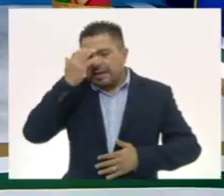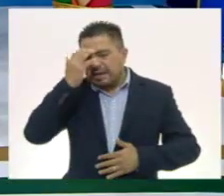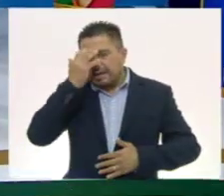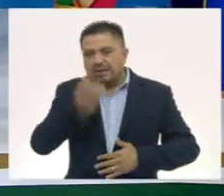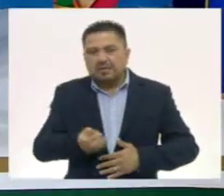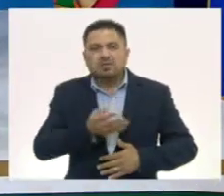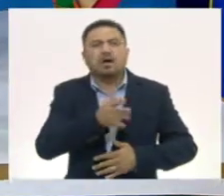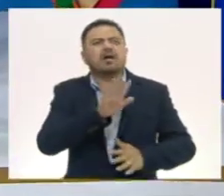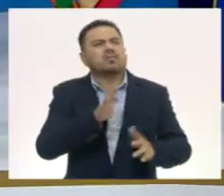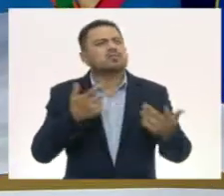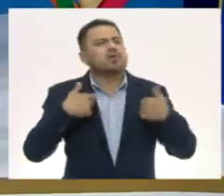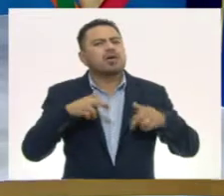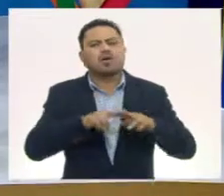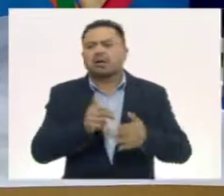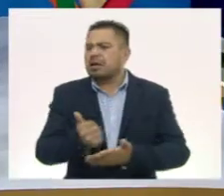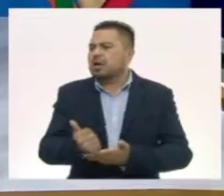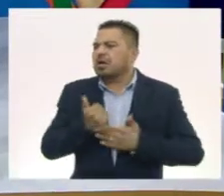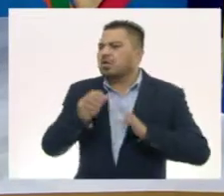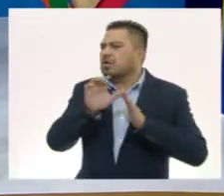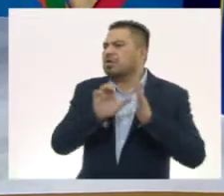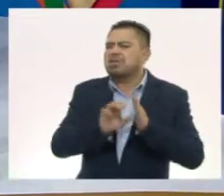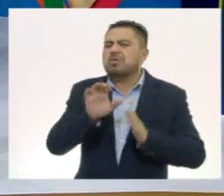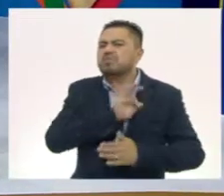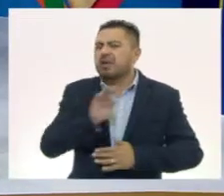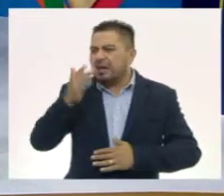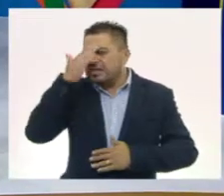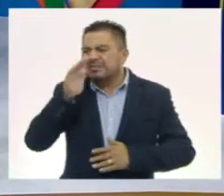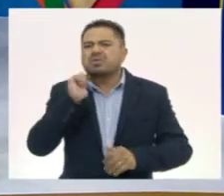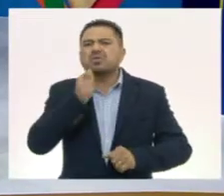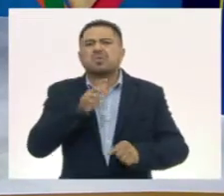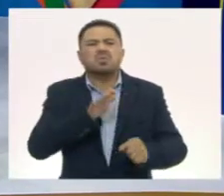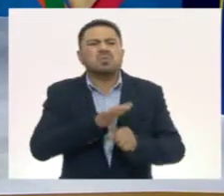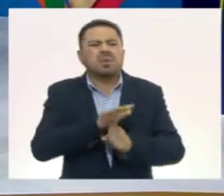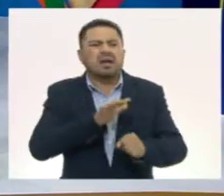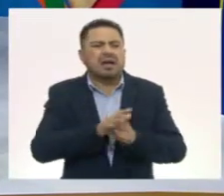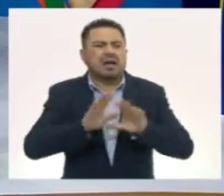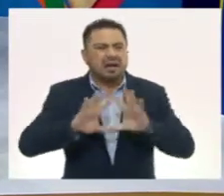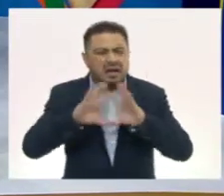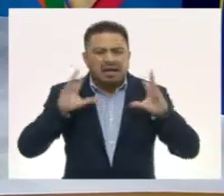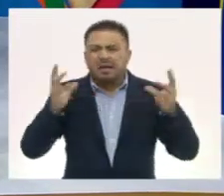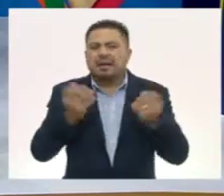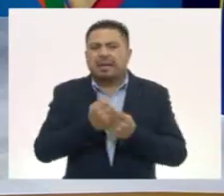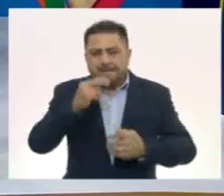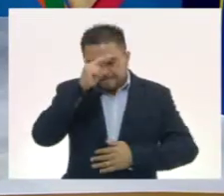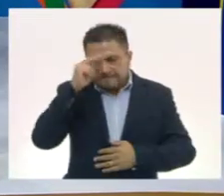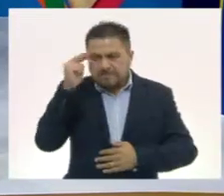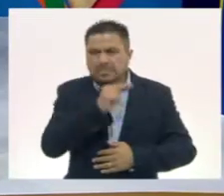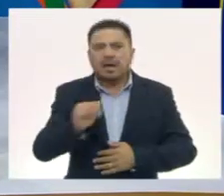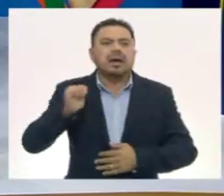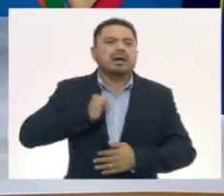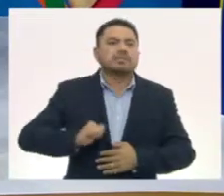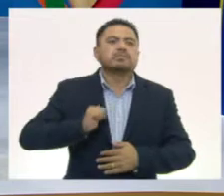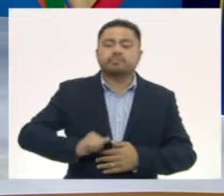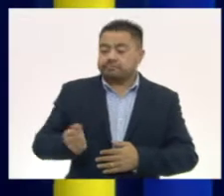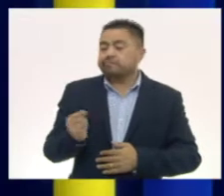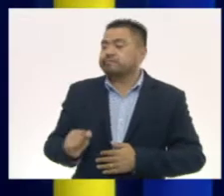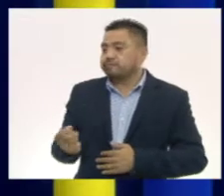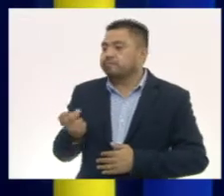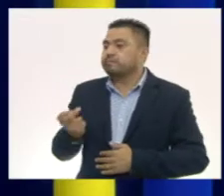Profesor, sin la ayuda de los códices no podríamos saber pero ni una cuarta parte de nuestro México antiguo. Así es, María.